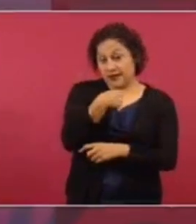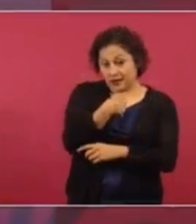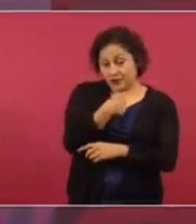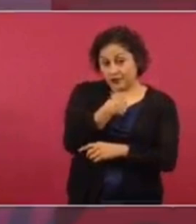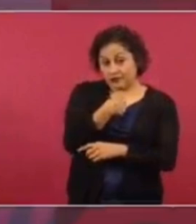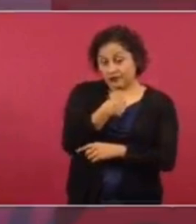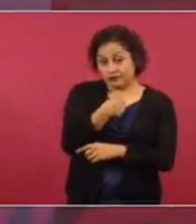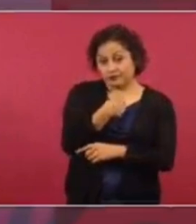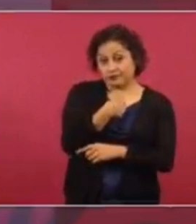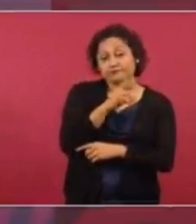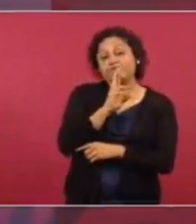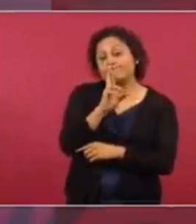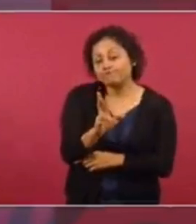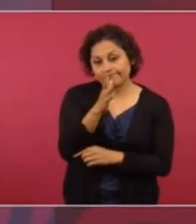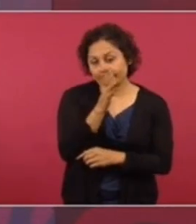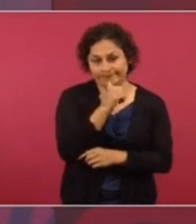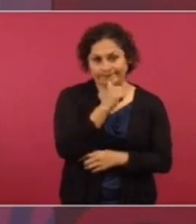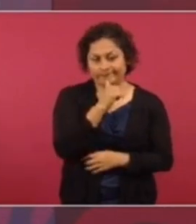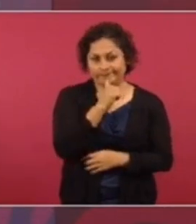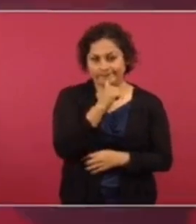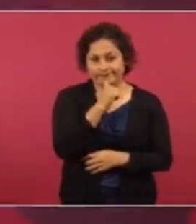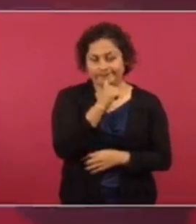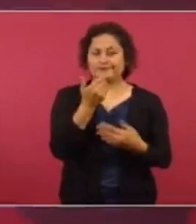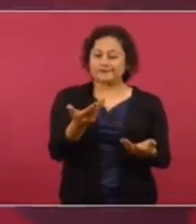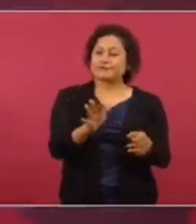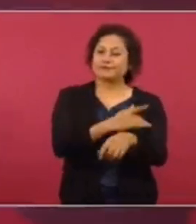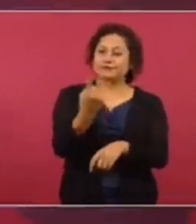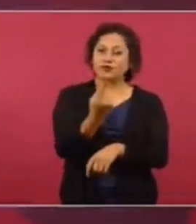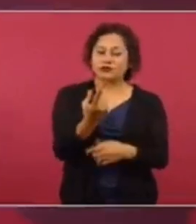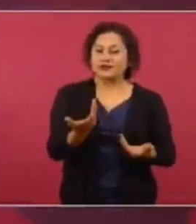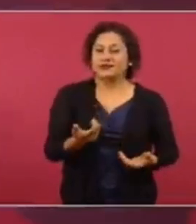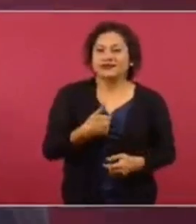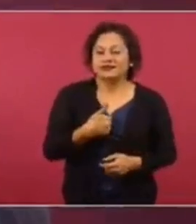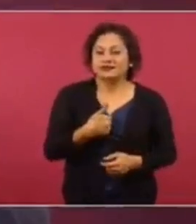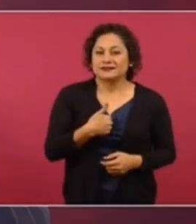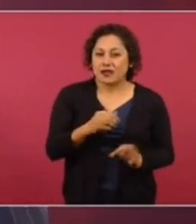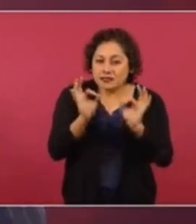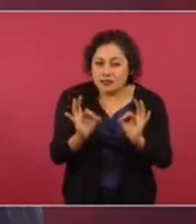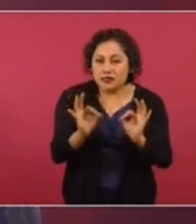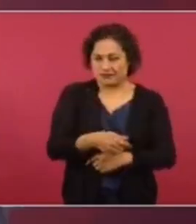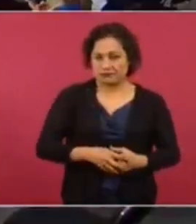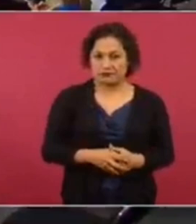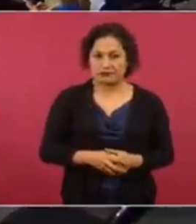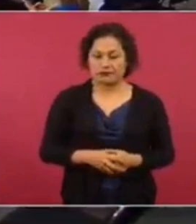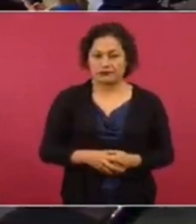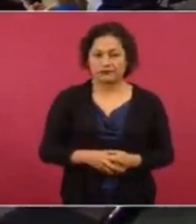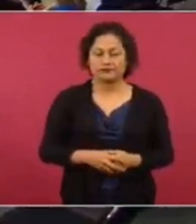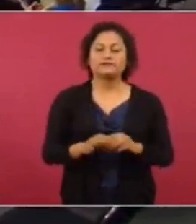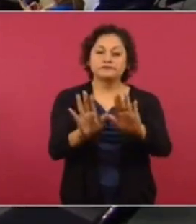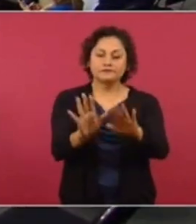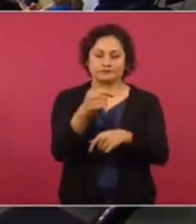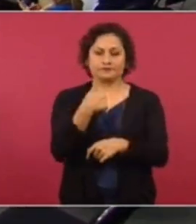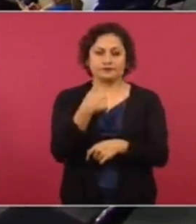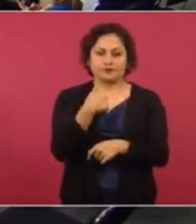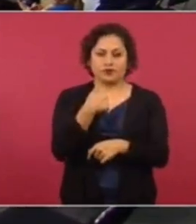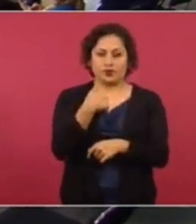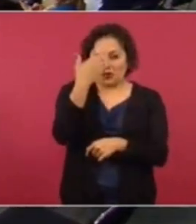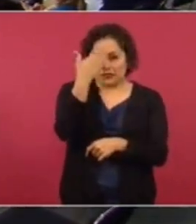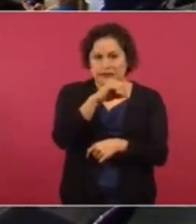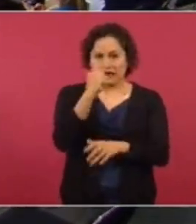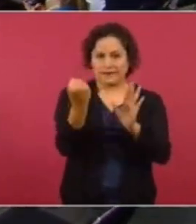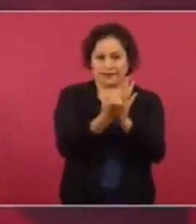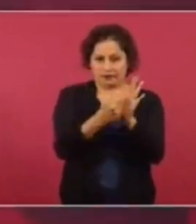contestarle, porque no sé bien de qué se trata. Entiendo que es una marca,